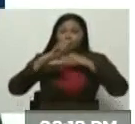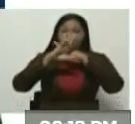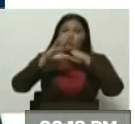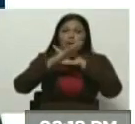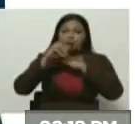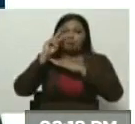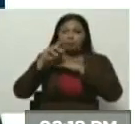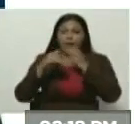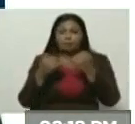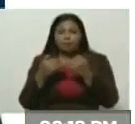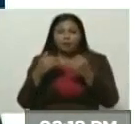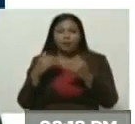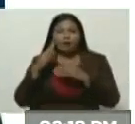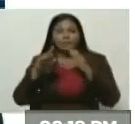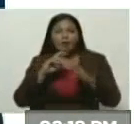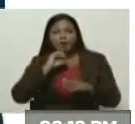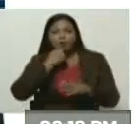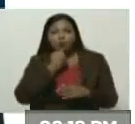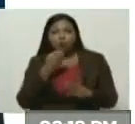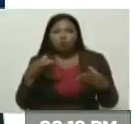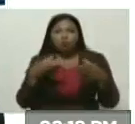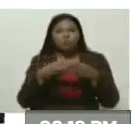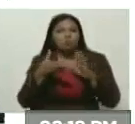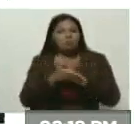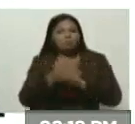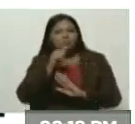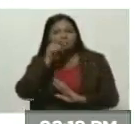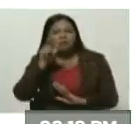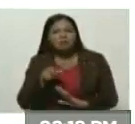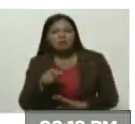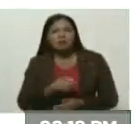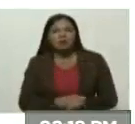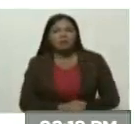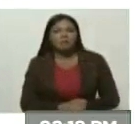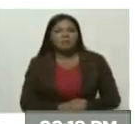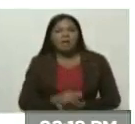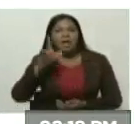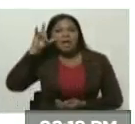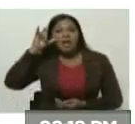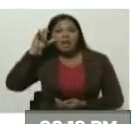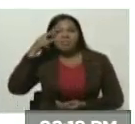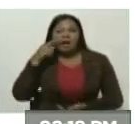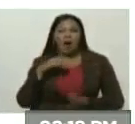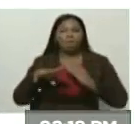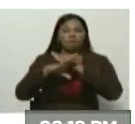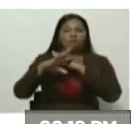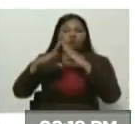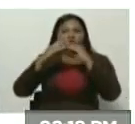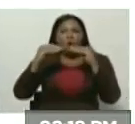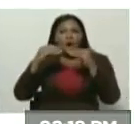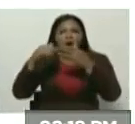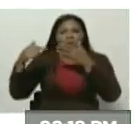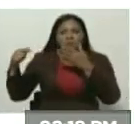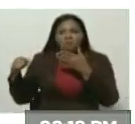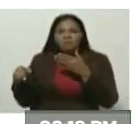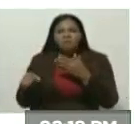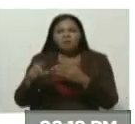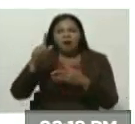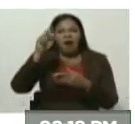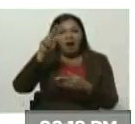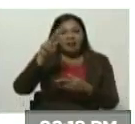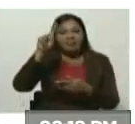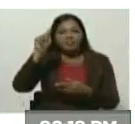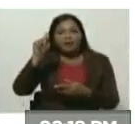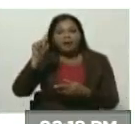ocurrido a medios rusos por parte de Instagram. Y es que Instagram bloqueó todas las cuentas de RT en 27